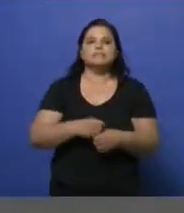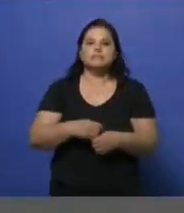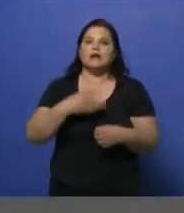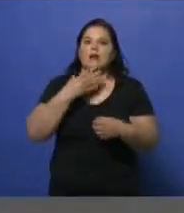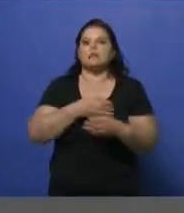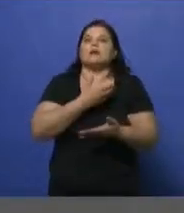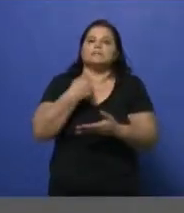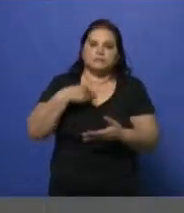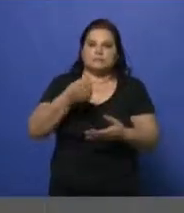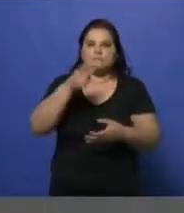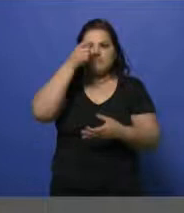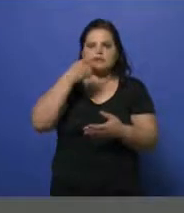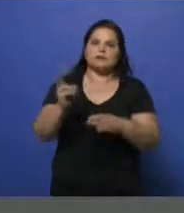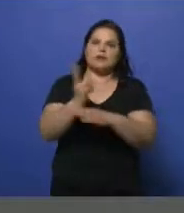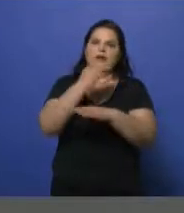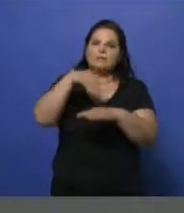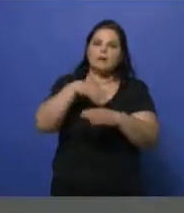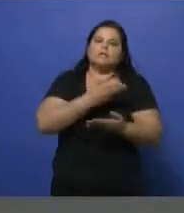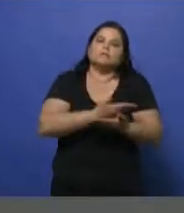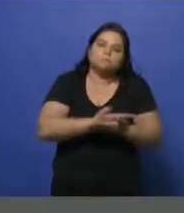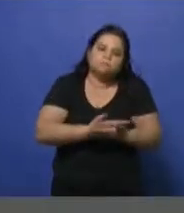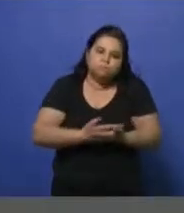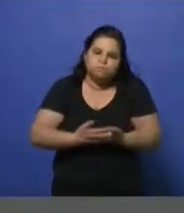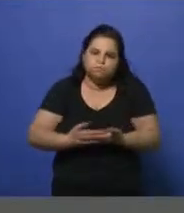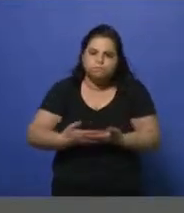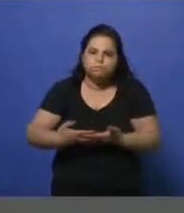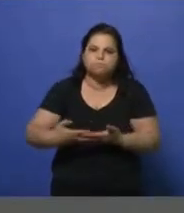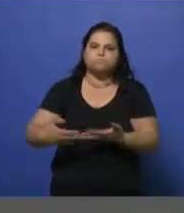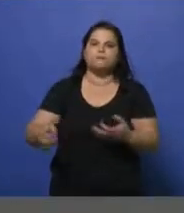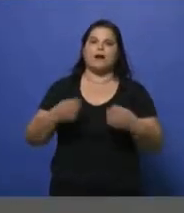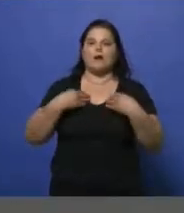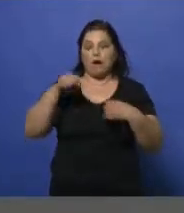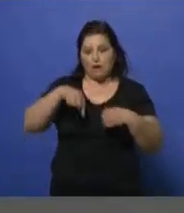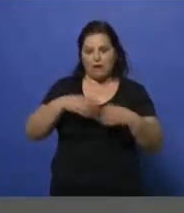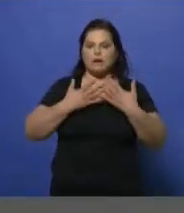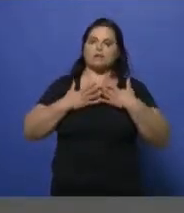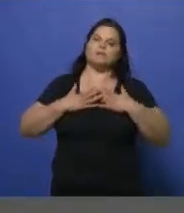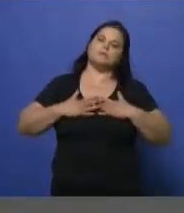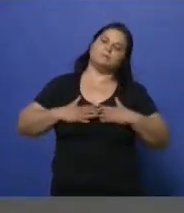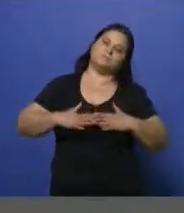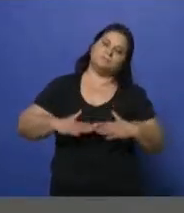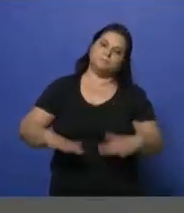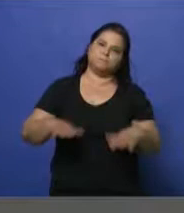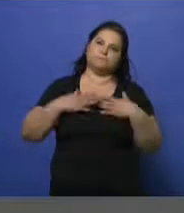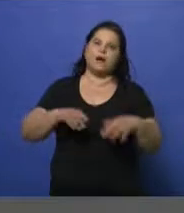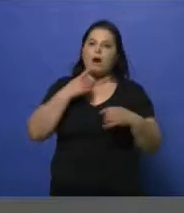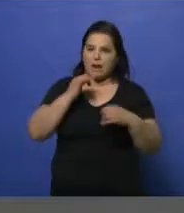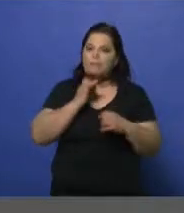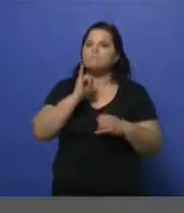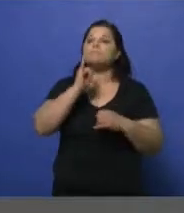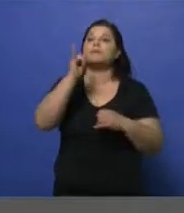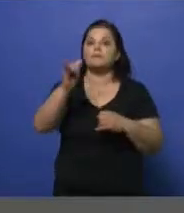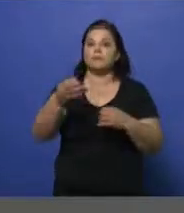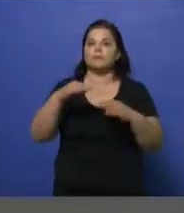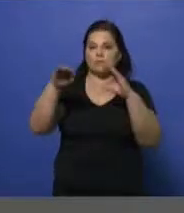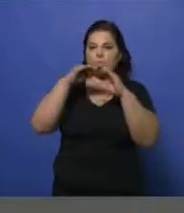a un momento en donde comenzarán, y esperemos que sea así, a relajarse. Pero se lo vamos a preguntar, porque tenemos a su jefe, Gustavo Nicola, en línea.